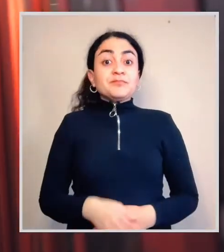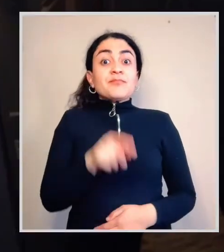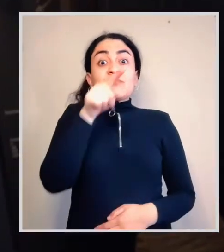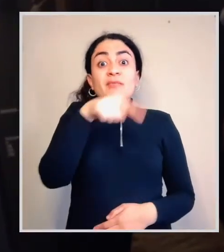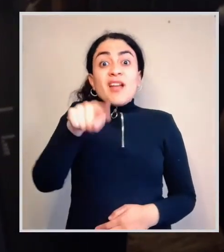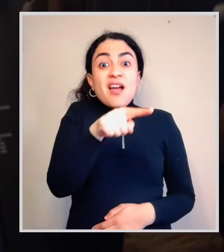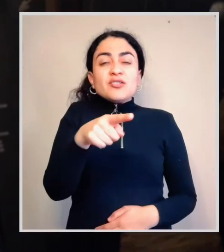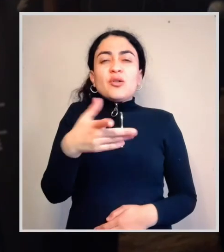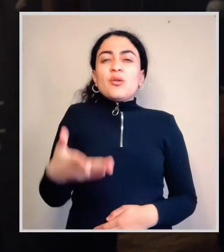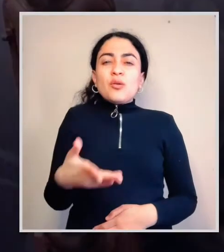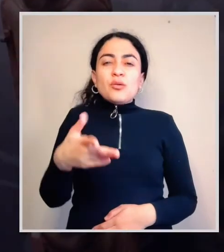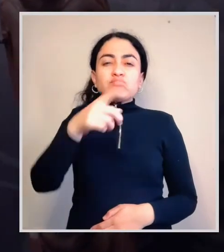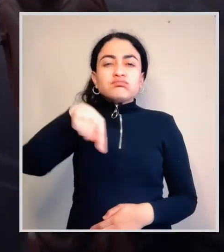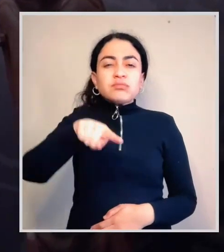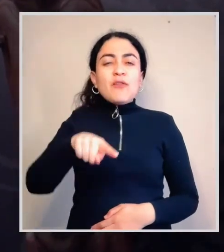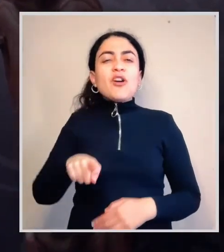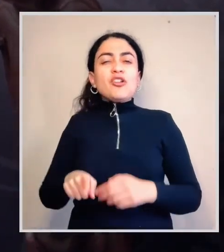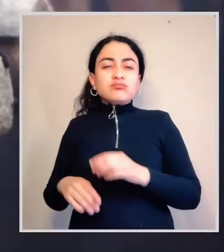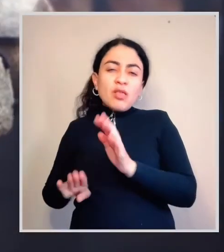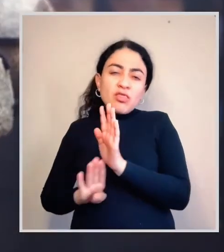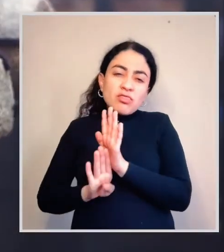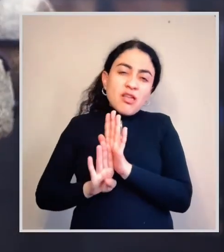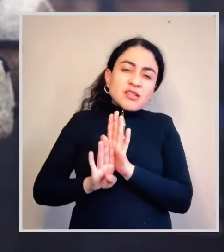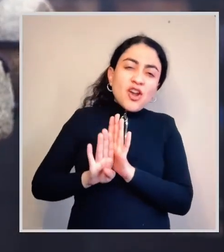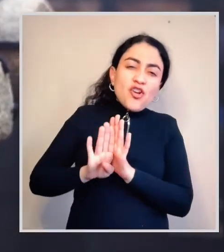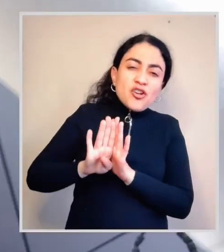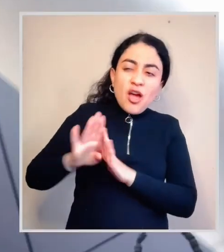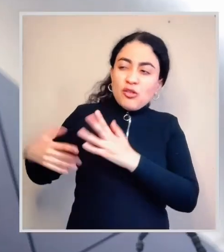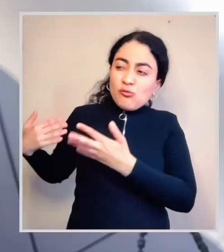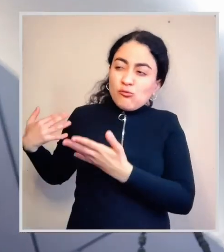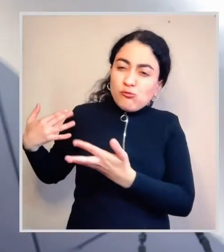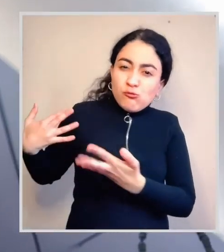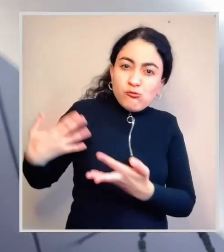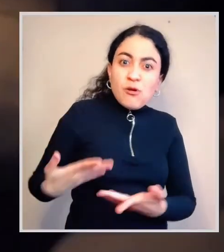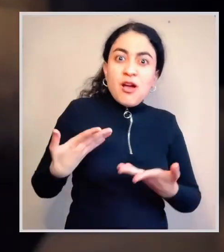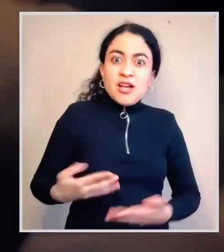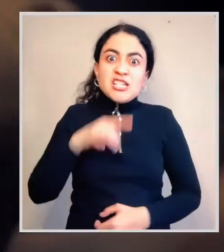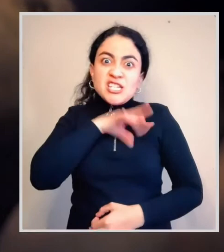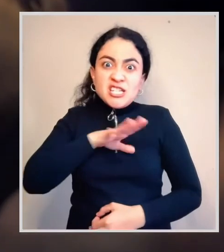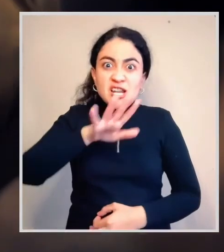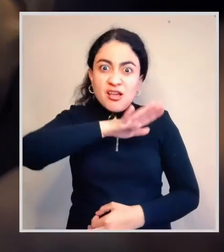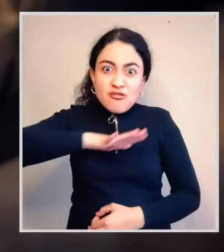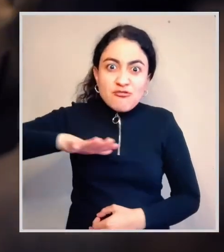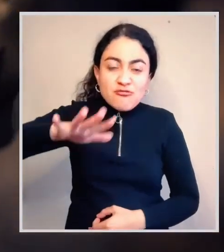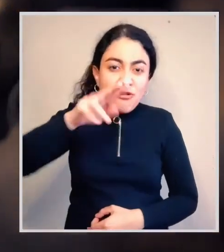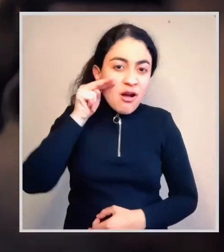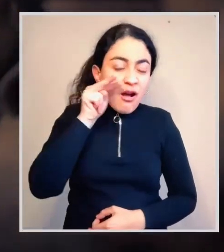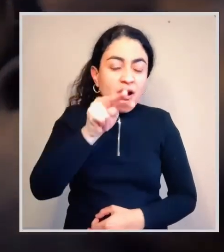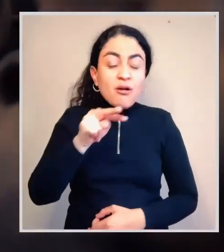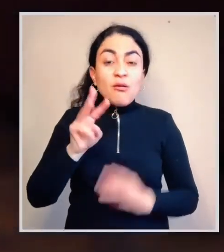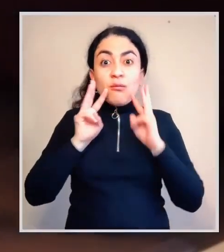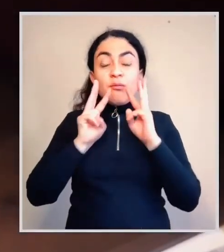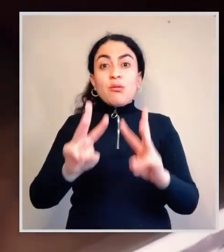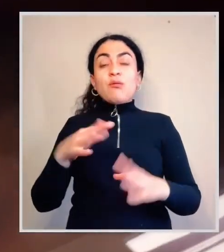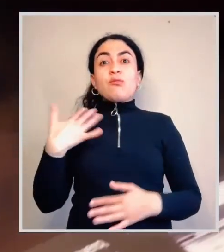Cada una de las sociedades que se desarrollaron en el territorio que ahora llamamos Chile muestran expresiones notables de